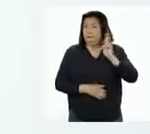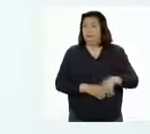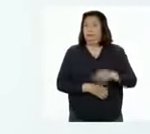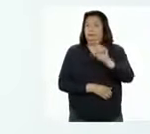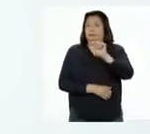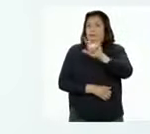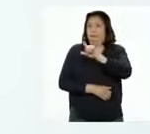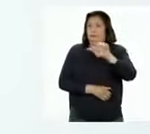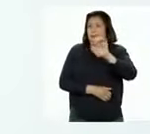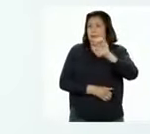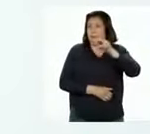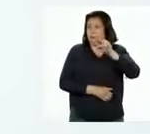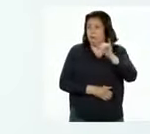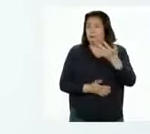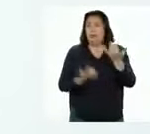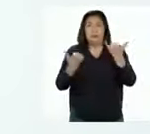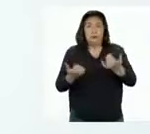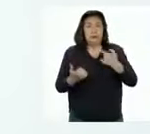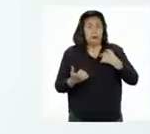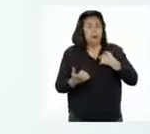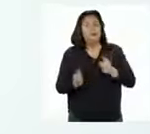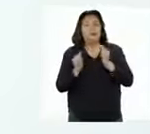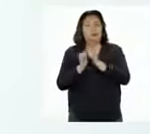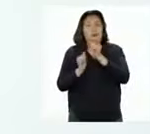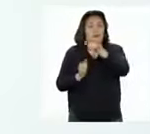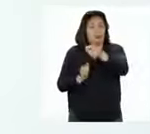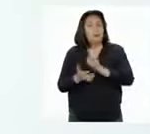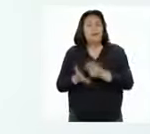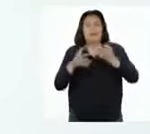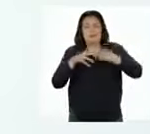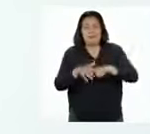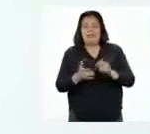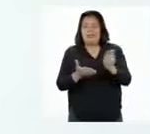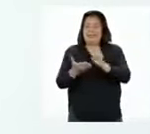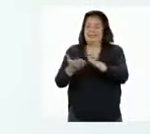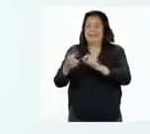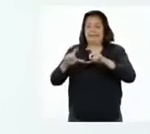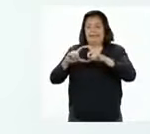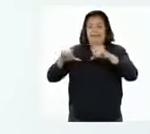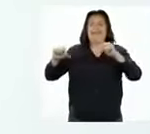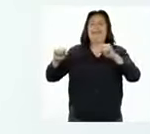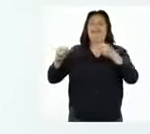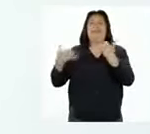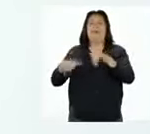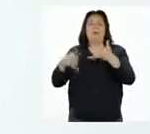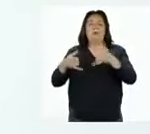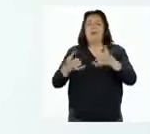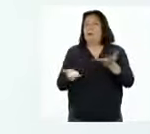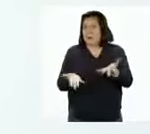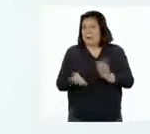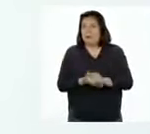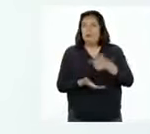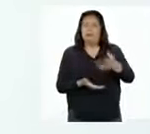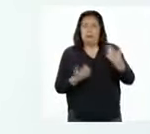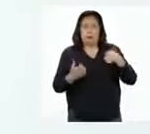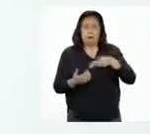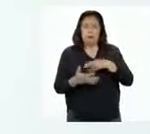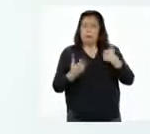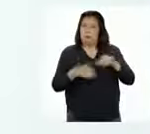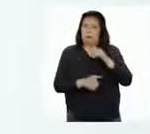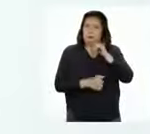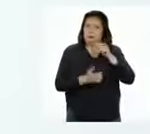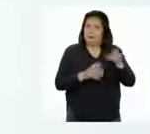Aleni Fernández y hoy seré su acompañante para empezar a escribir las tarjetas del juego de mesa que tenemos